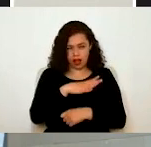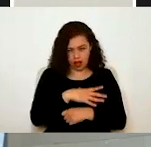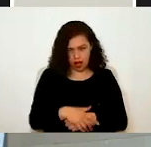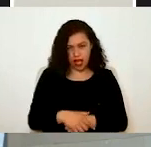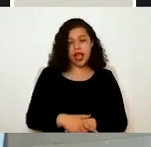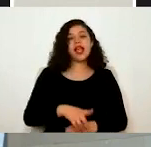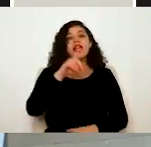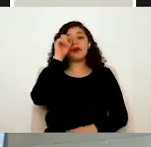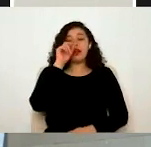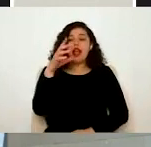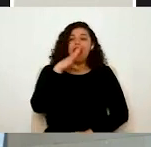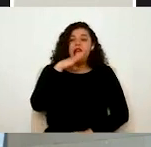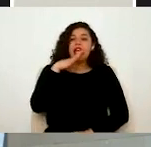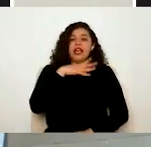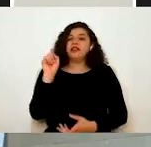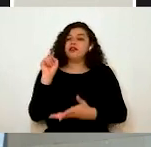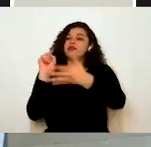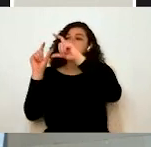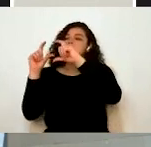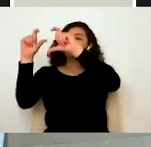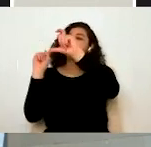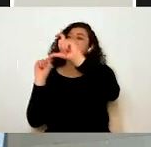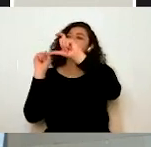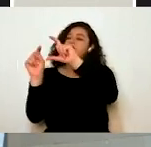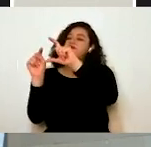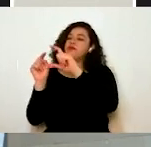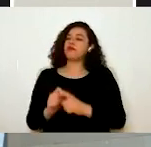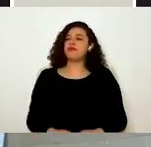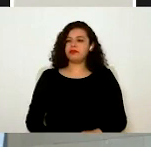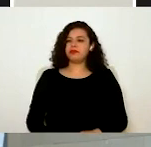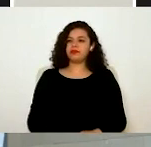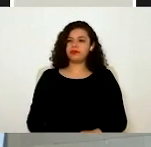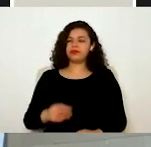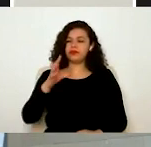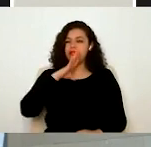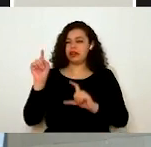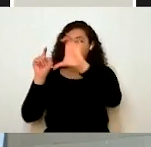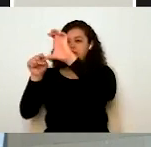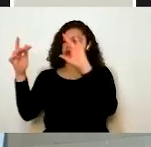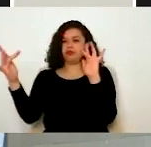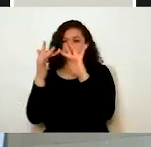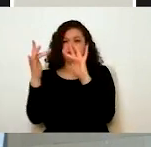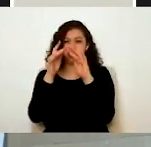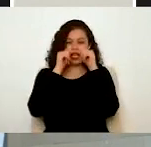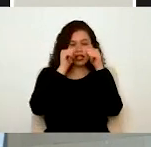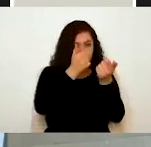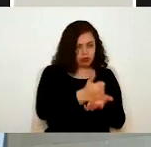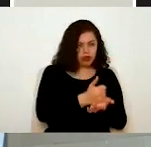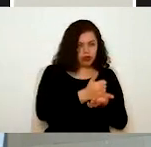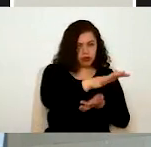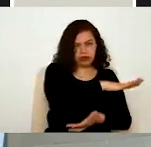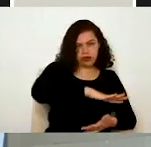se encuentra el botón, un botón que tiene un enlace directo a la atención ciudadana a través de